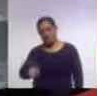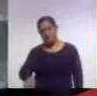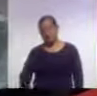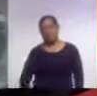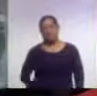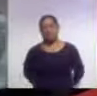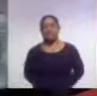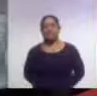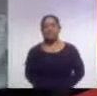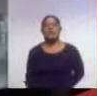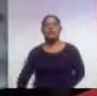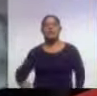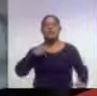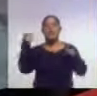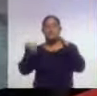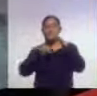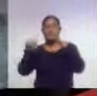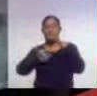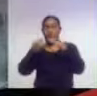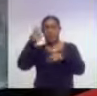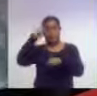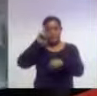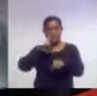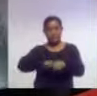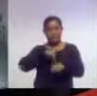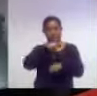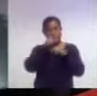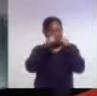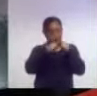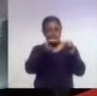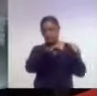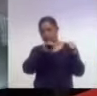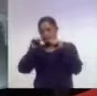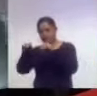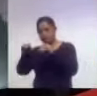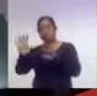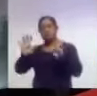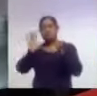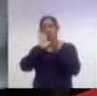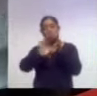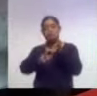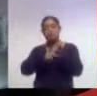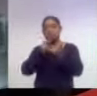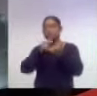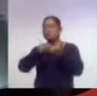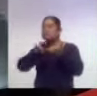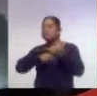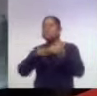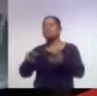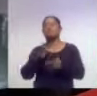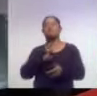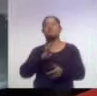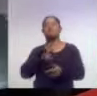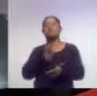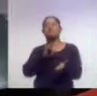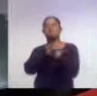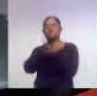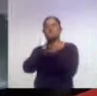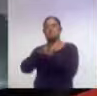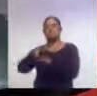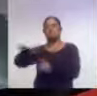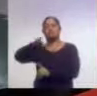El ITEA y la Dirección de Atención a Migrantes signaron un convenio mediante el cual brindarán apoyo a familiares